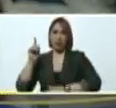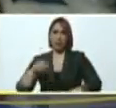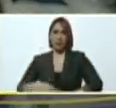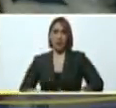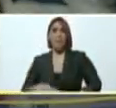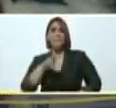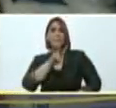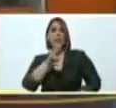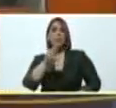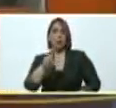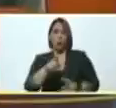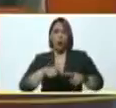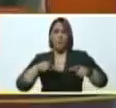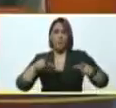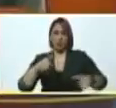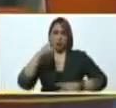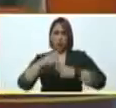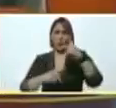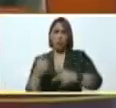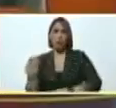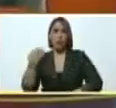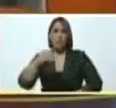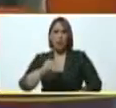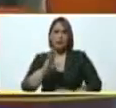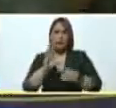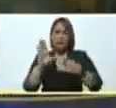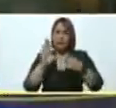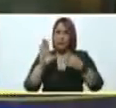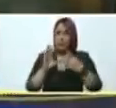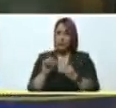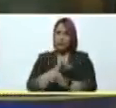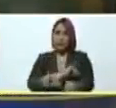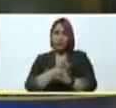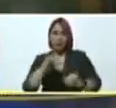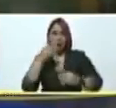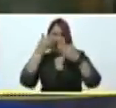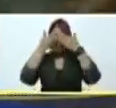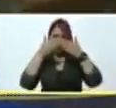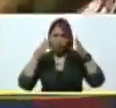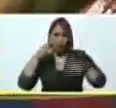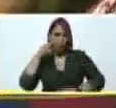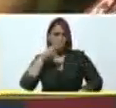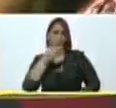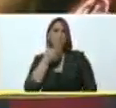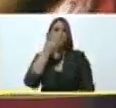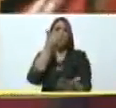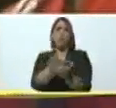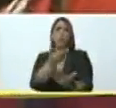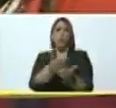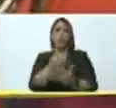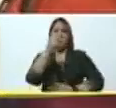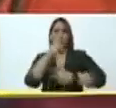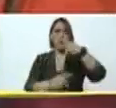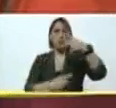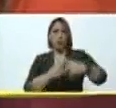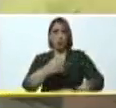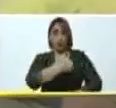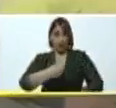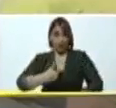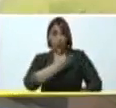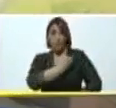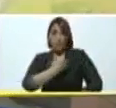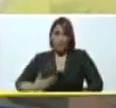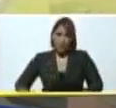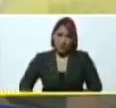espacios productivos más que han caracterizado y que ya son visibles y propuestos para la producción. Pero queremos, presidente,